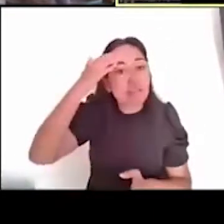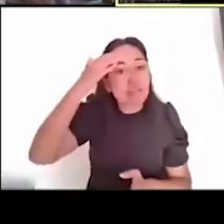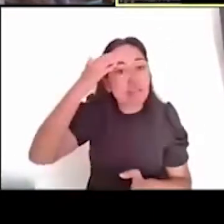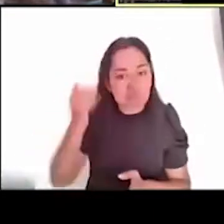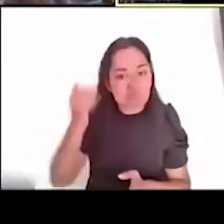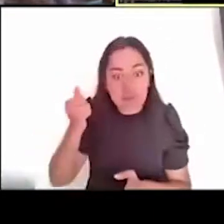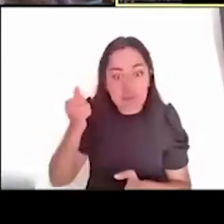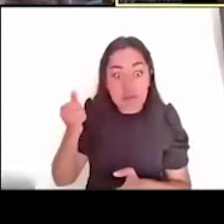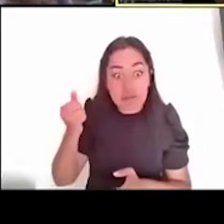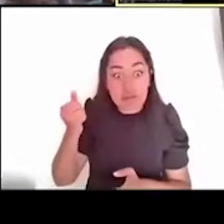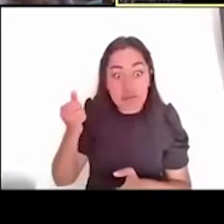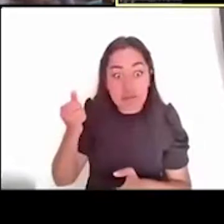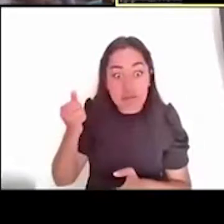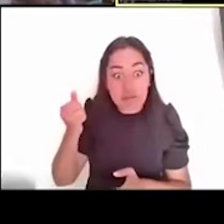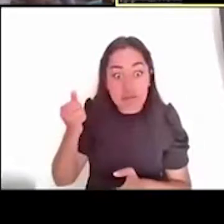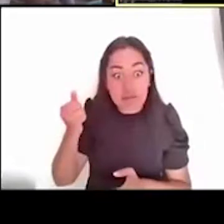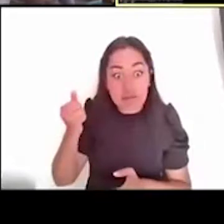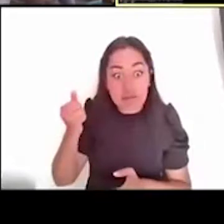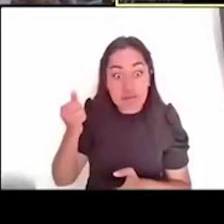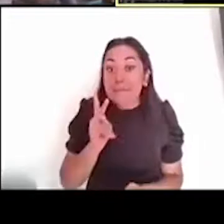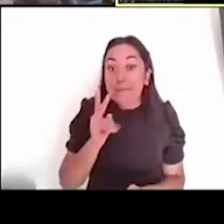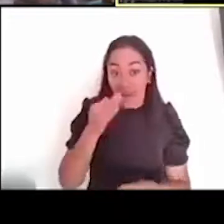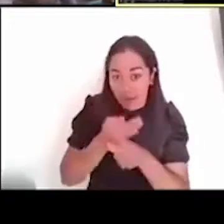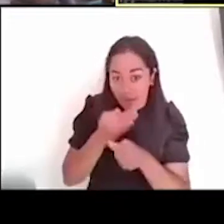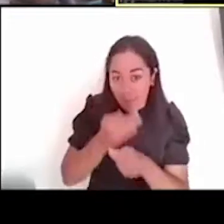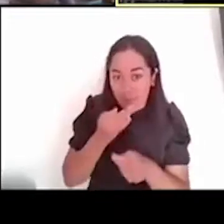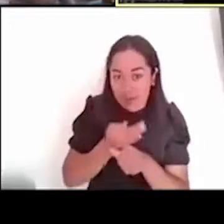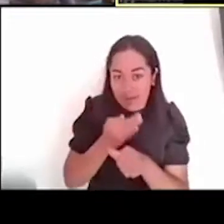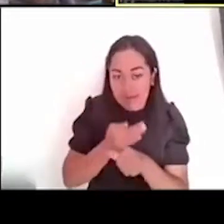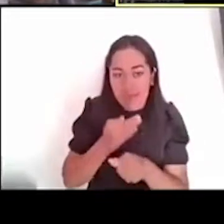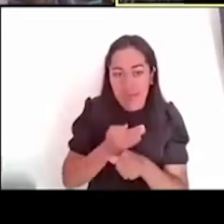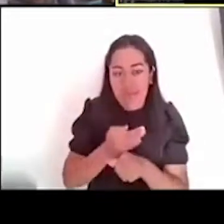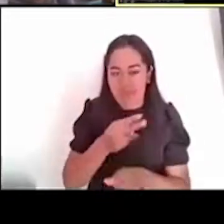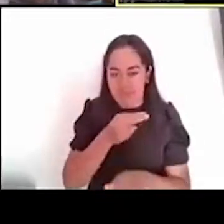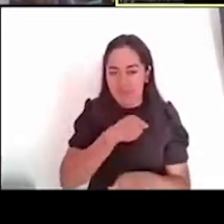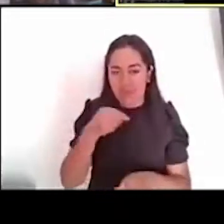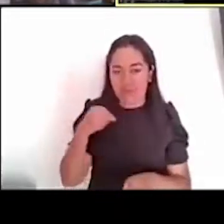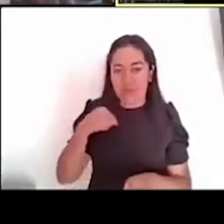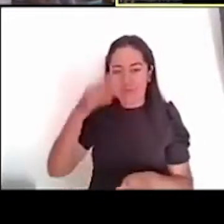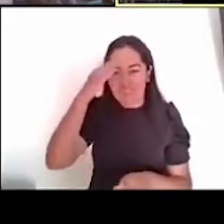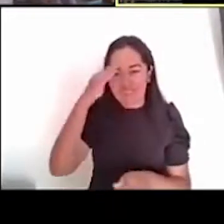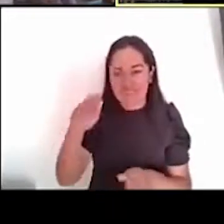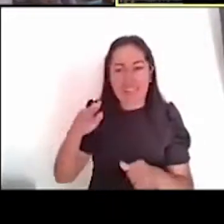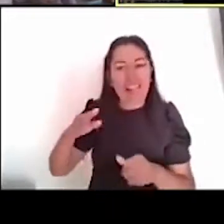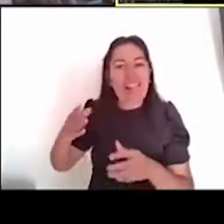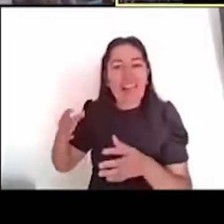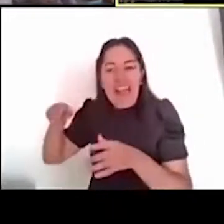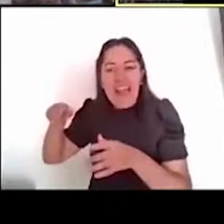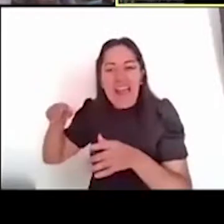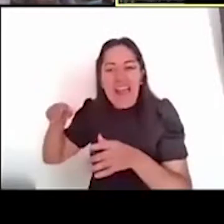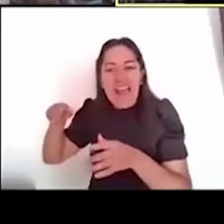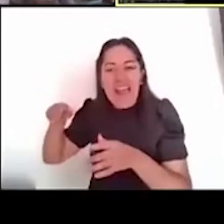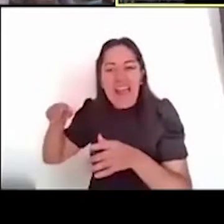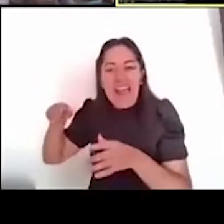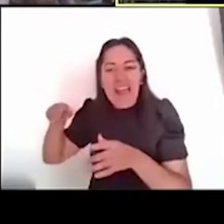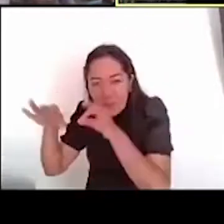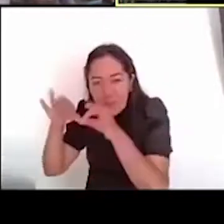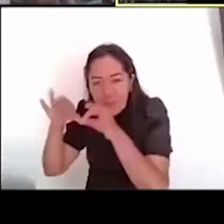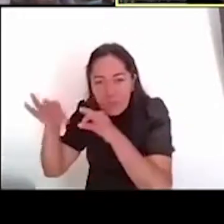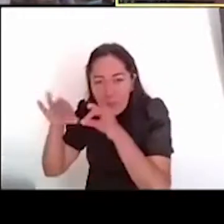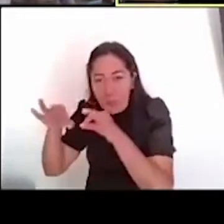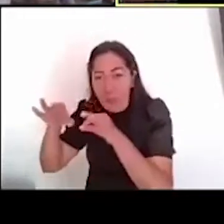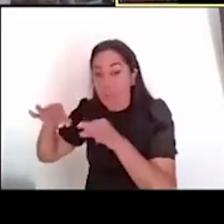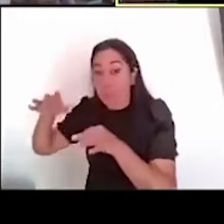es que, por ejemplo, frente al laboratorio de, de Huitzilopochtli, en un eje